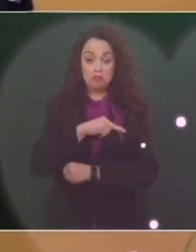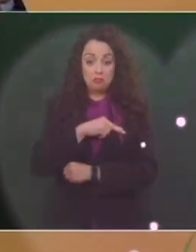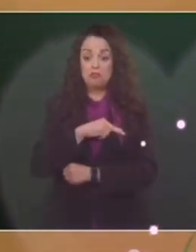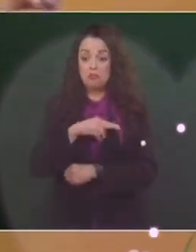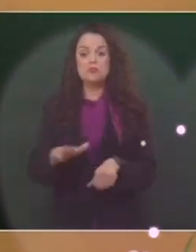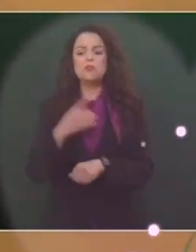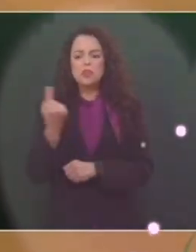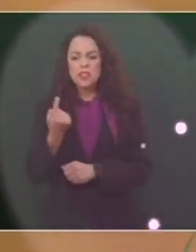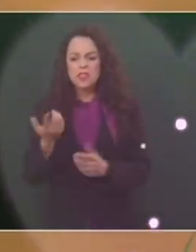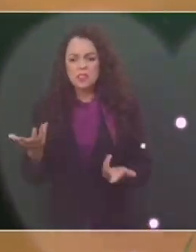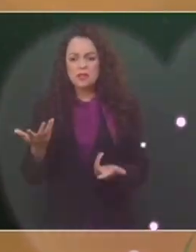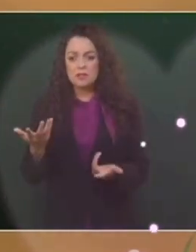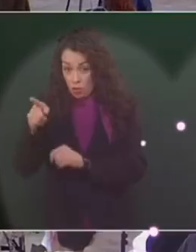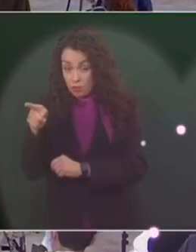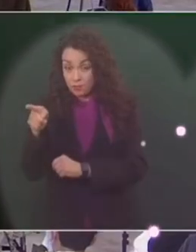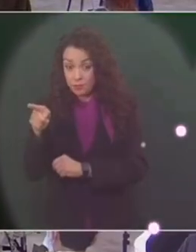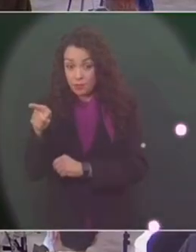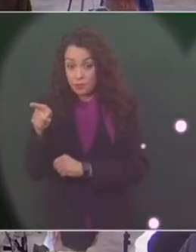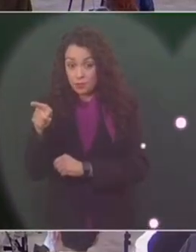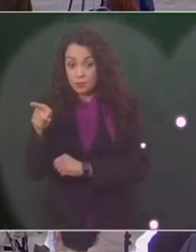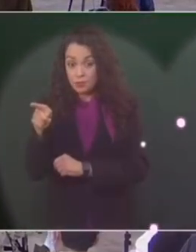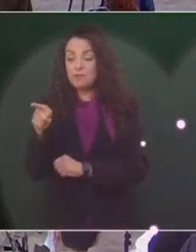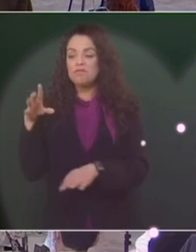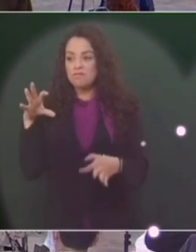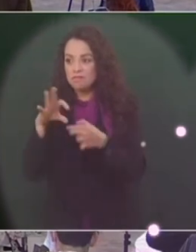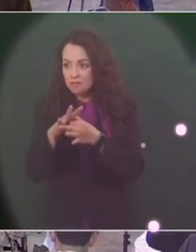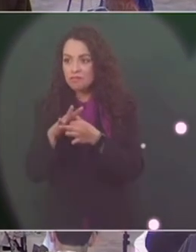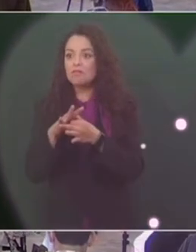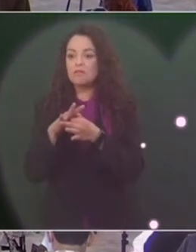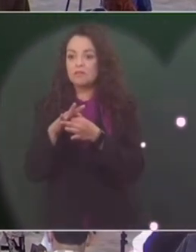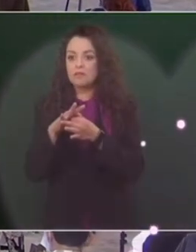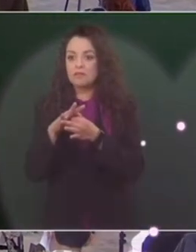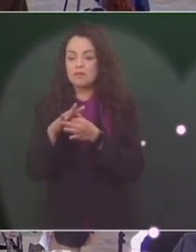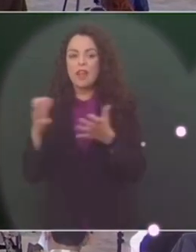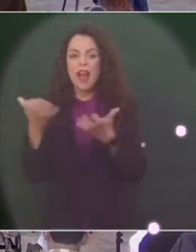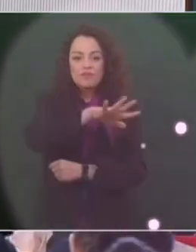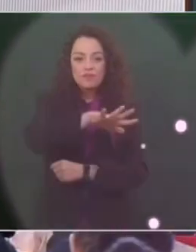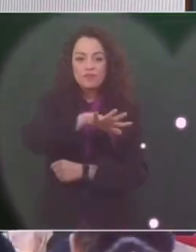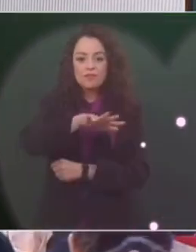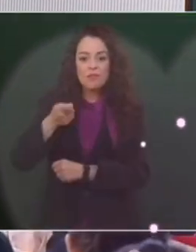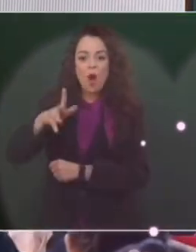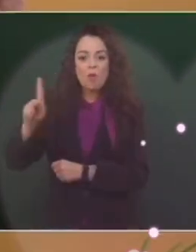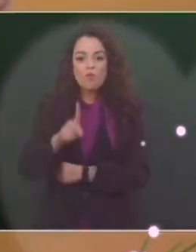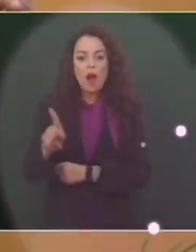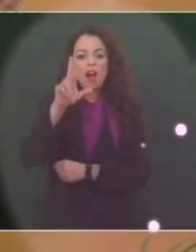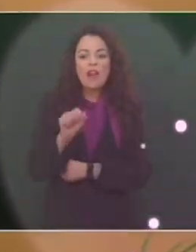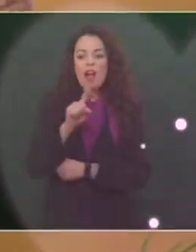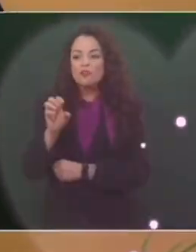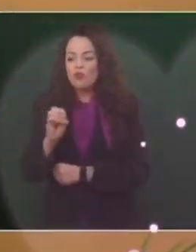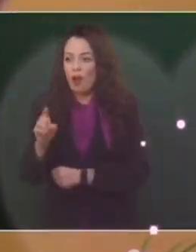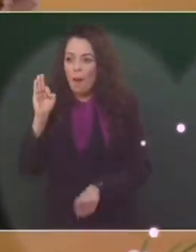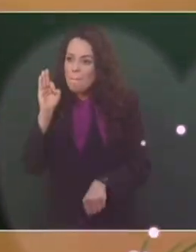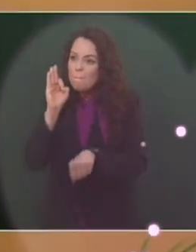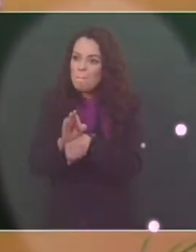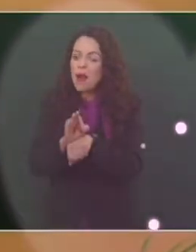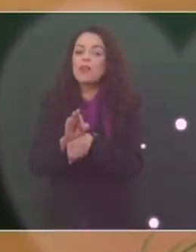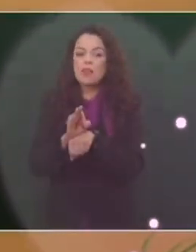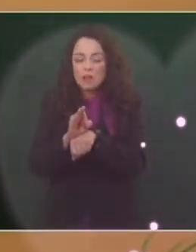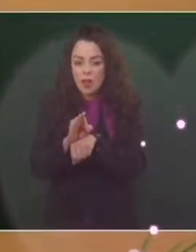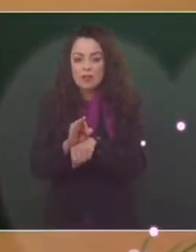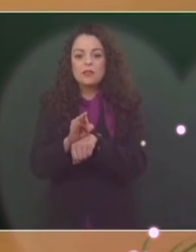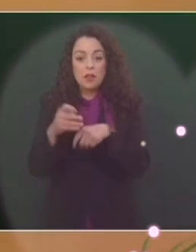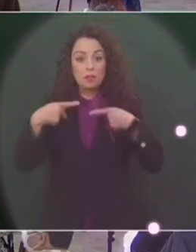Porque La Jornada es un periódico vinculado al pueblo, sobre todo al pueblo raso. Es un periódico que defiende causas